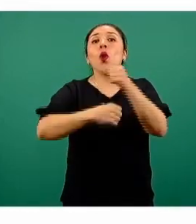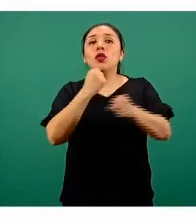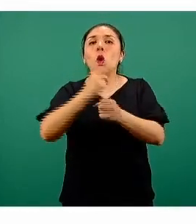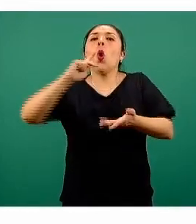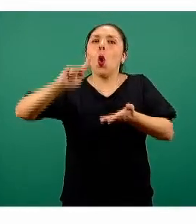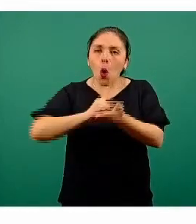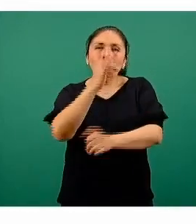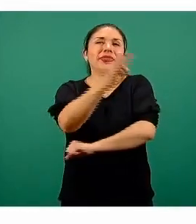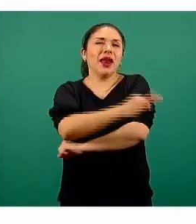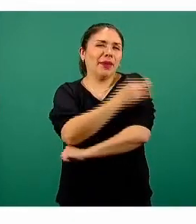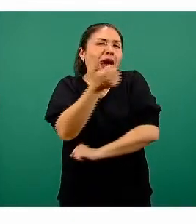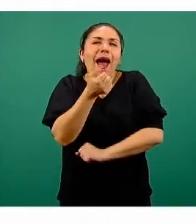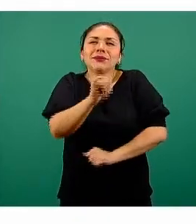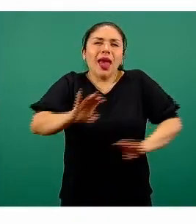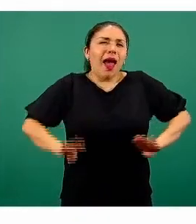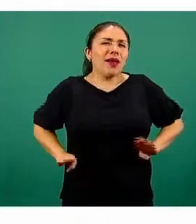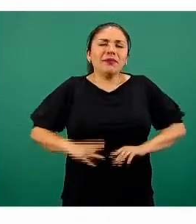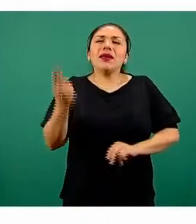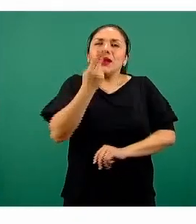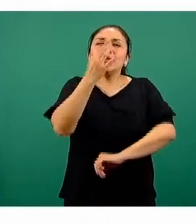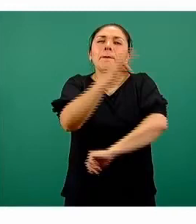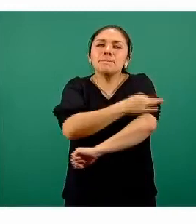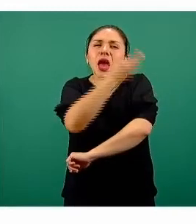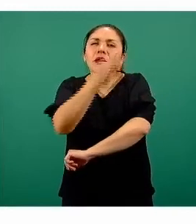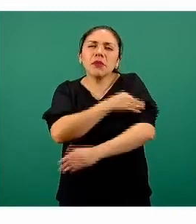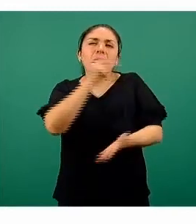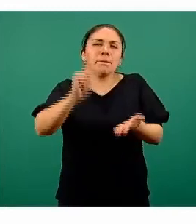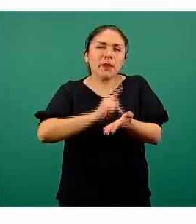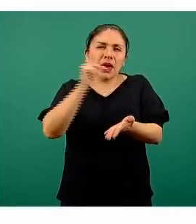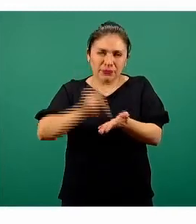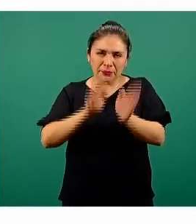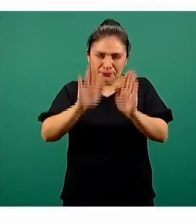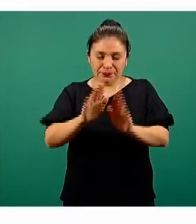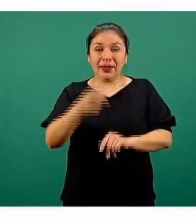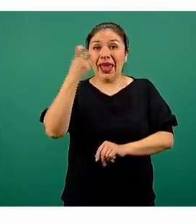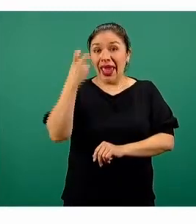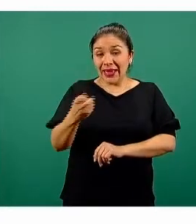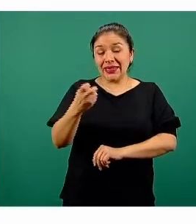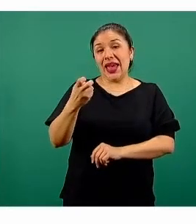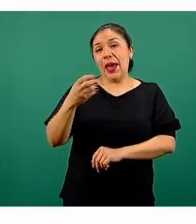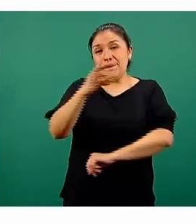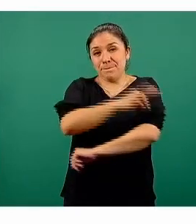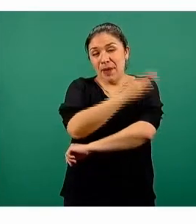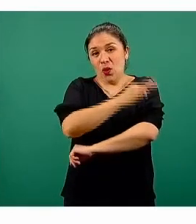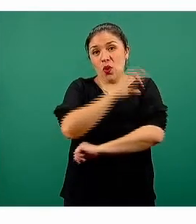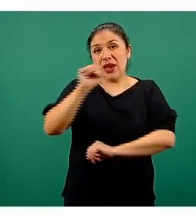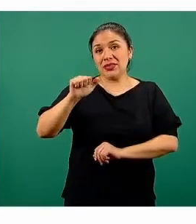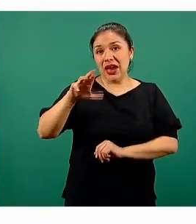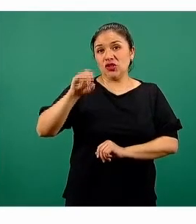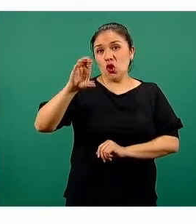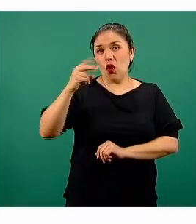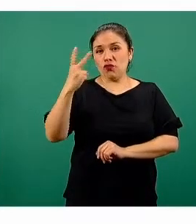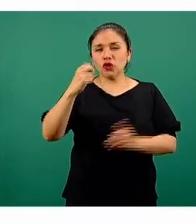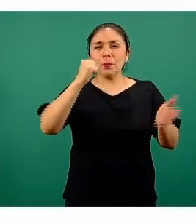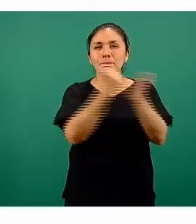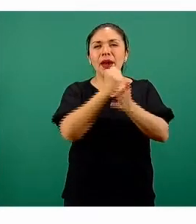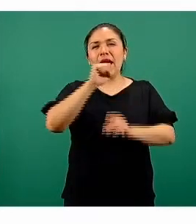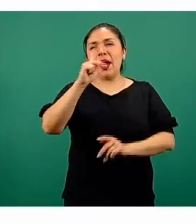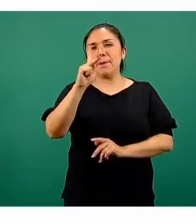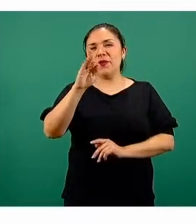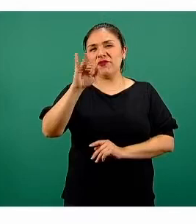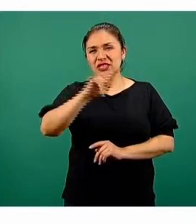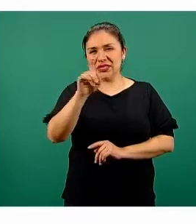ejemplo de vacunas que requieren múltiples aplicaciones. Regresando a la vacuna contra el SARS-CoV-2, la vacuna de Pfizer-BioNTech,